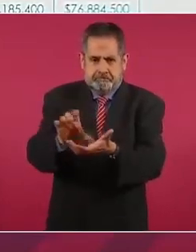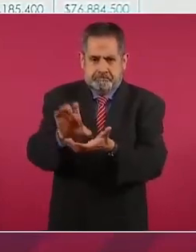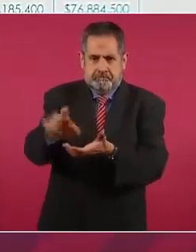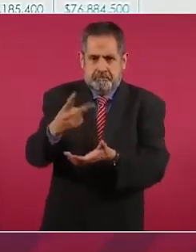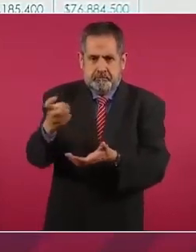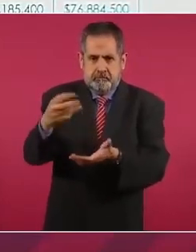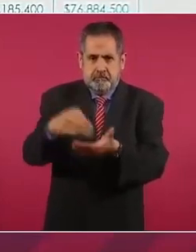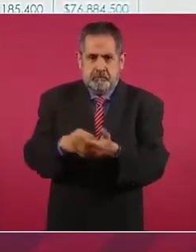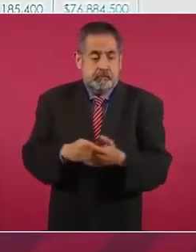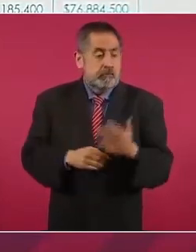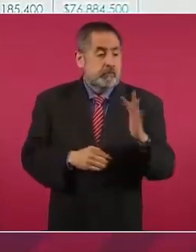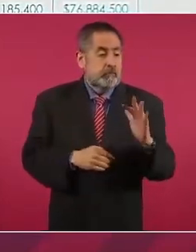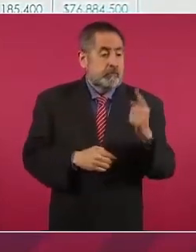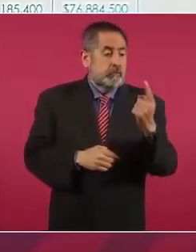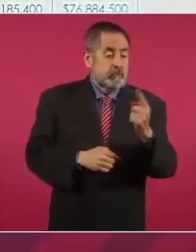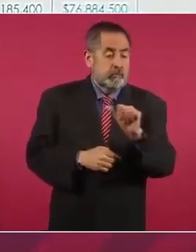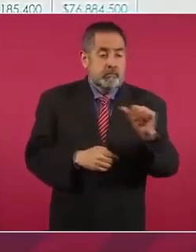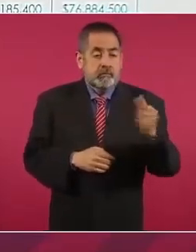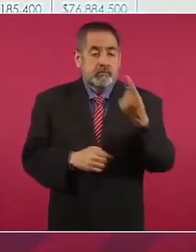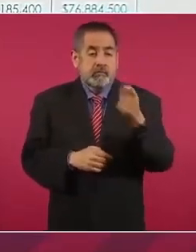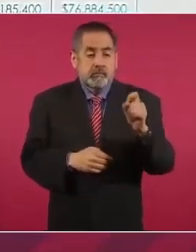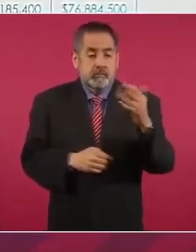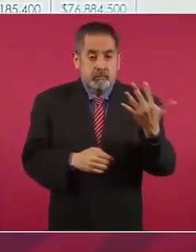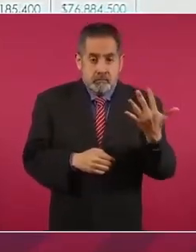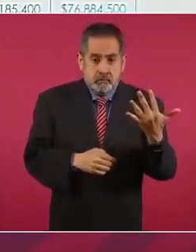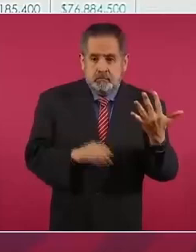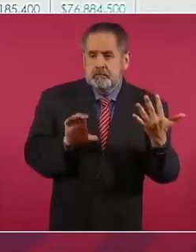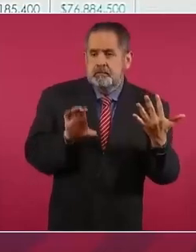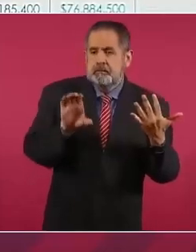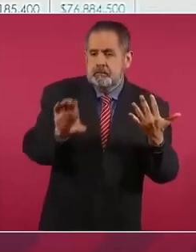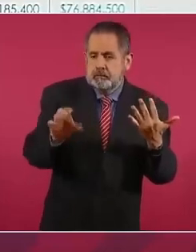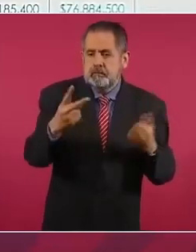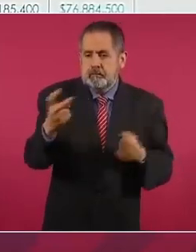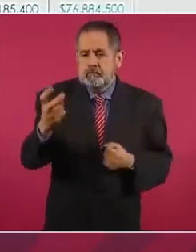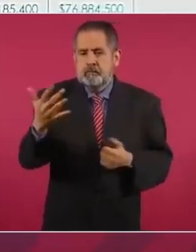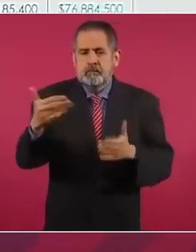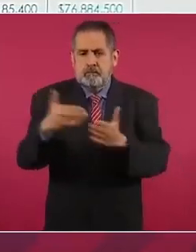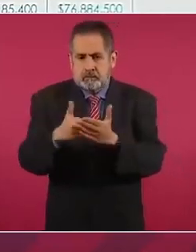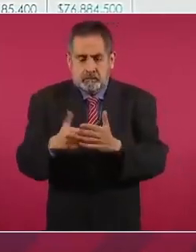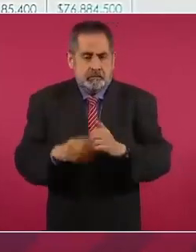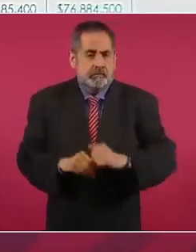De 51 a 150 alumnos, 250 mil pesos.